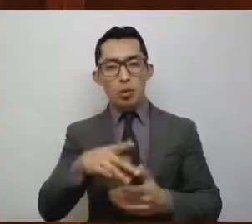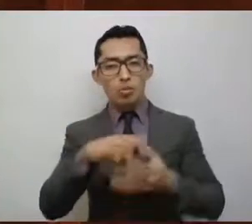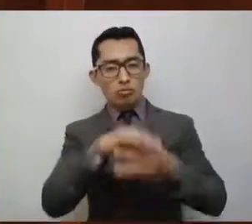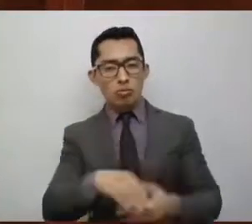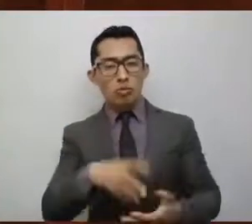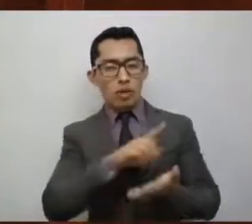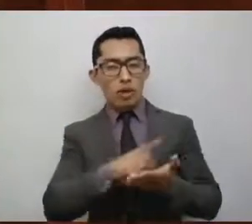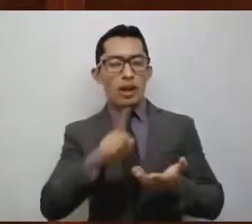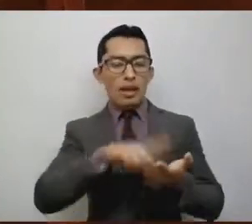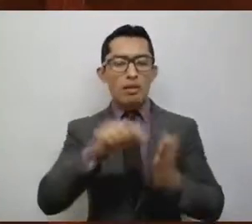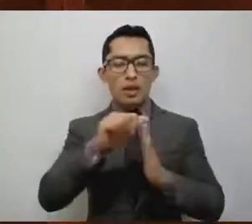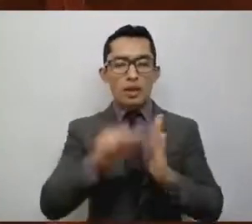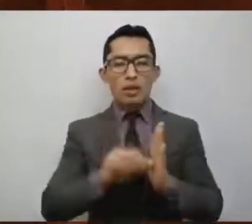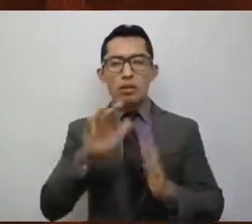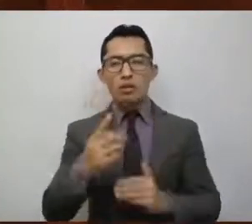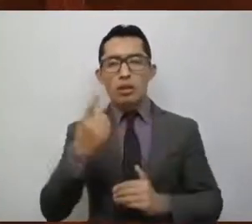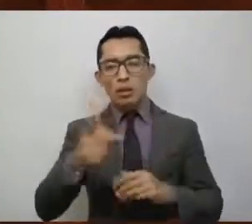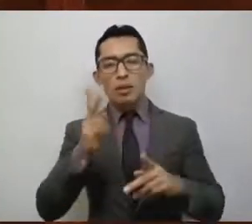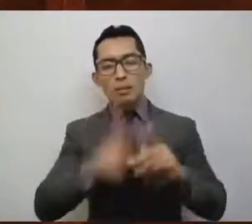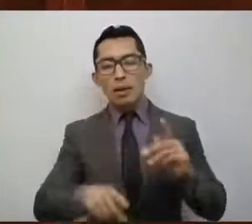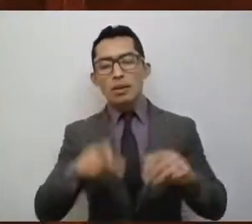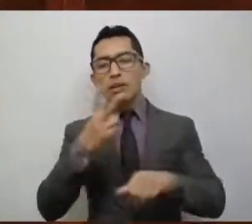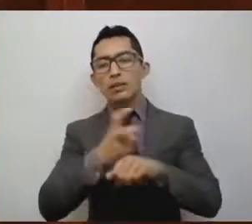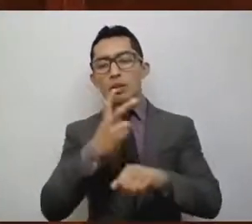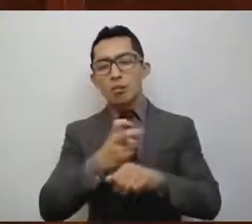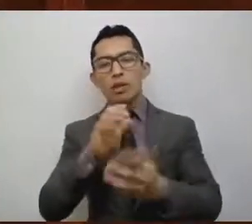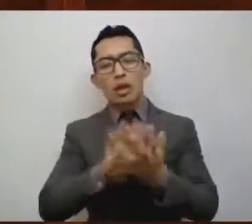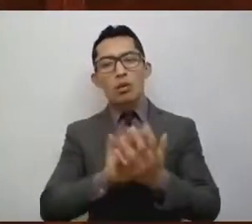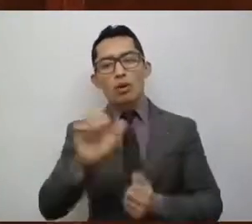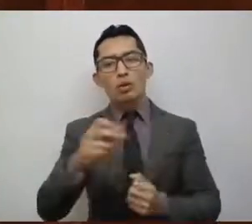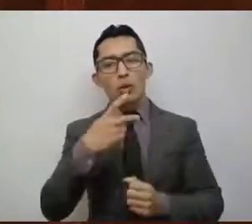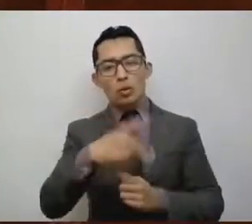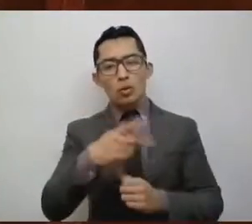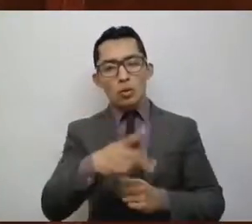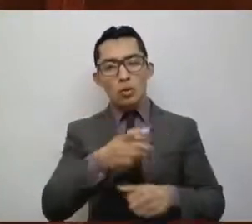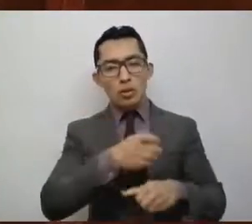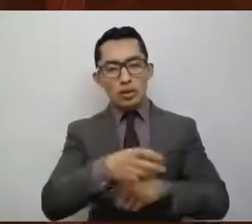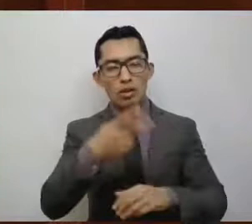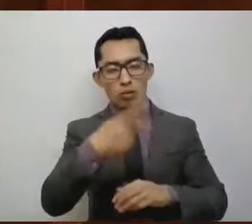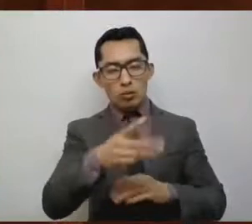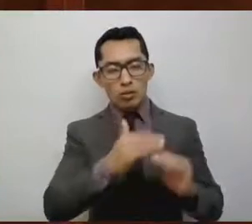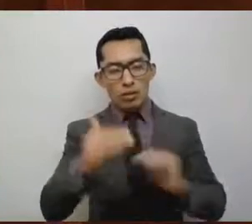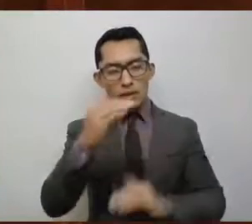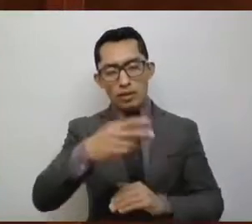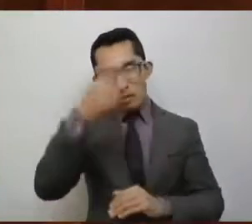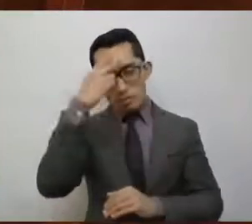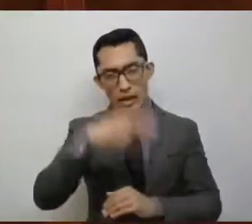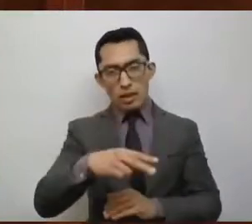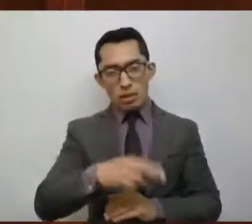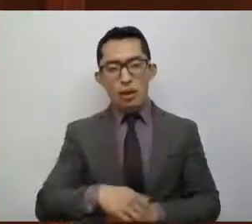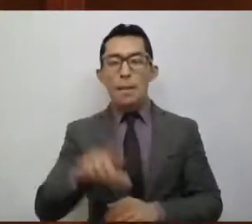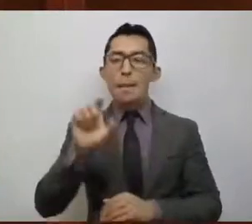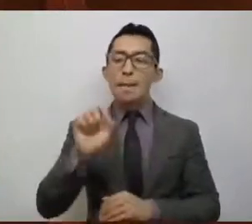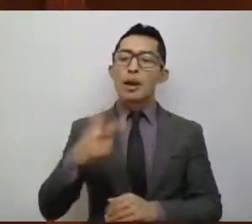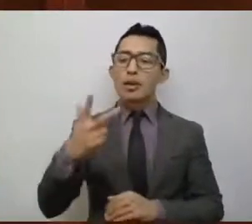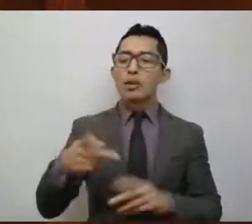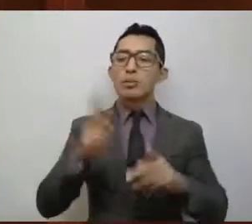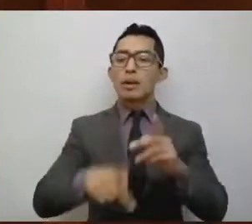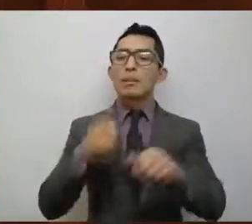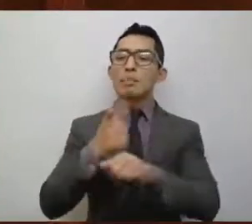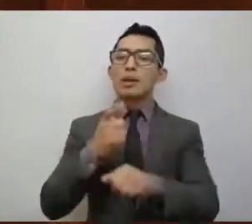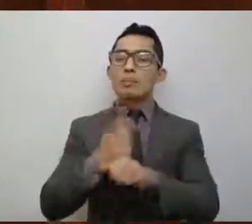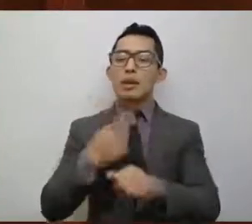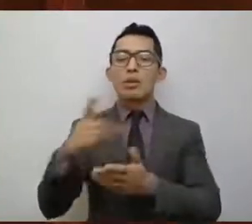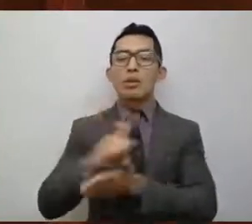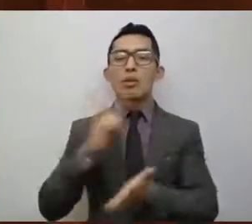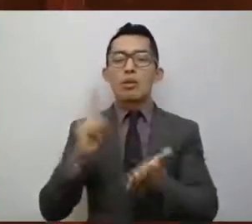artículos 51, fracción segunda de la Constitución Política del Estado Libre y Soberano de México, y 28, fracción primera de la Ley